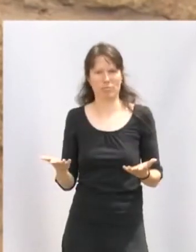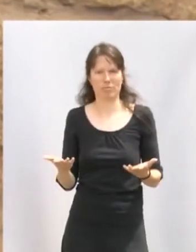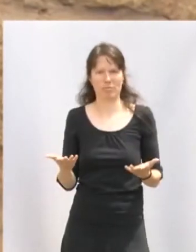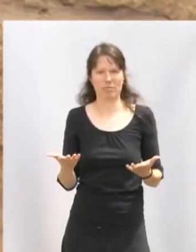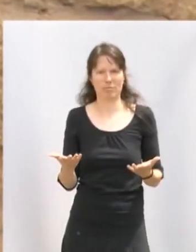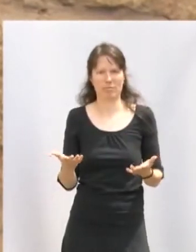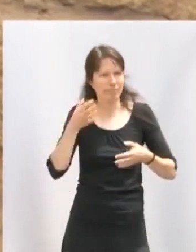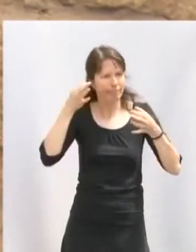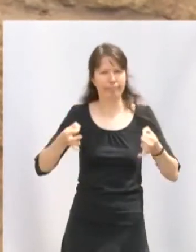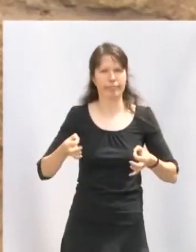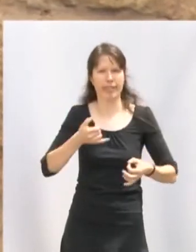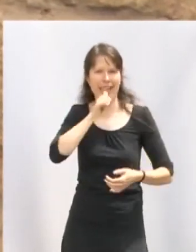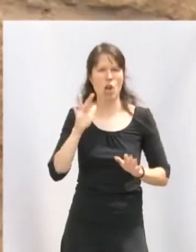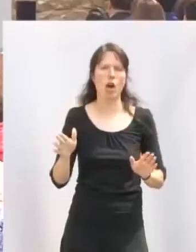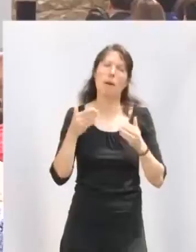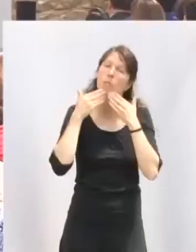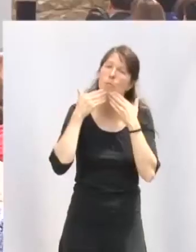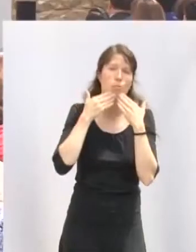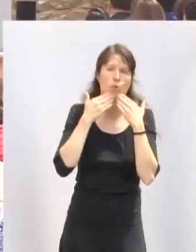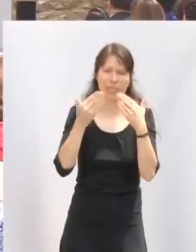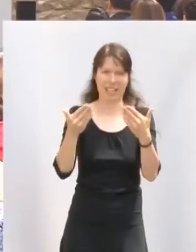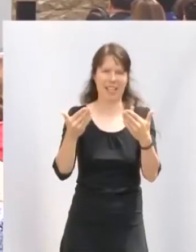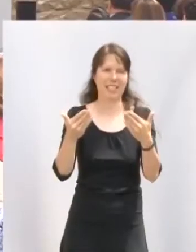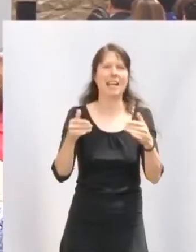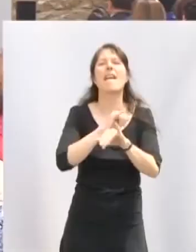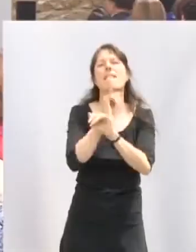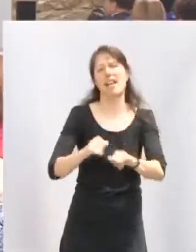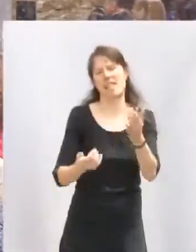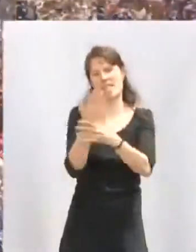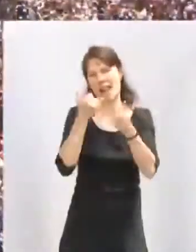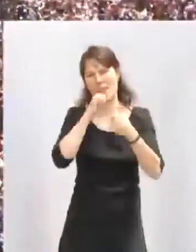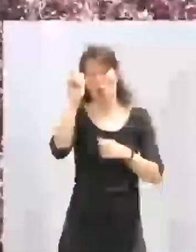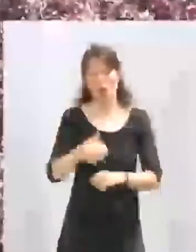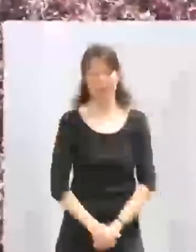sí nuestra Rioja. Muchas gracias y feliz día de la Rioja.